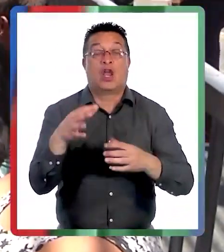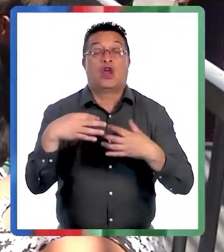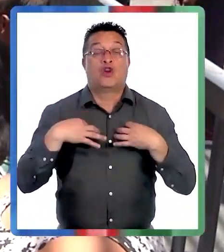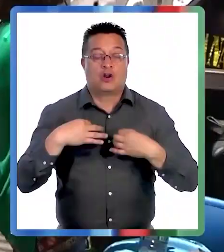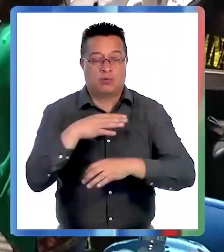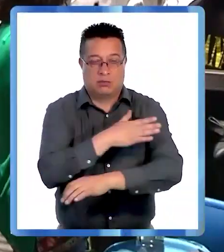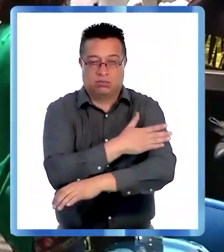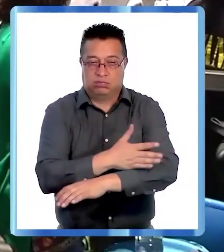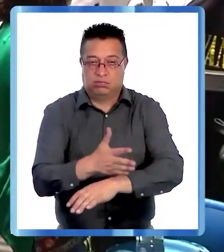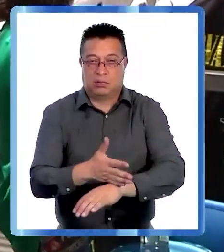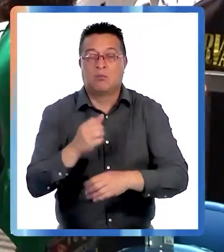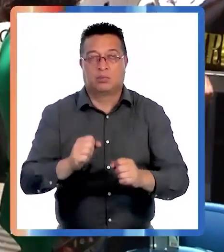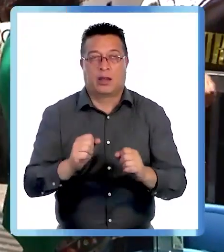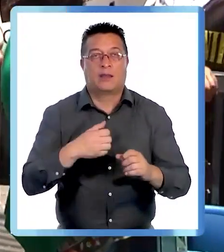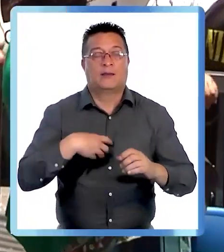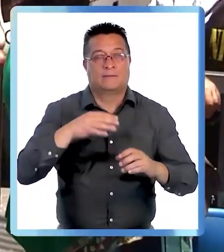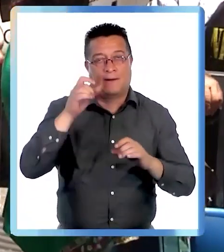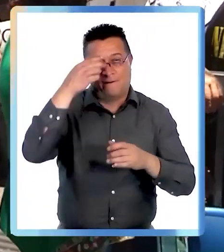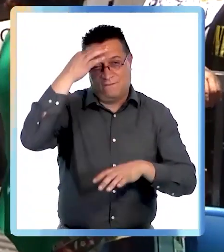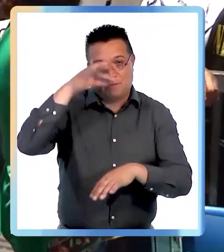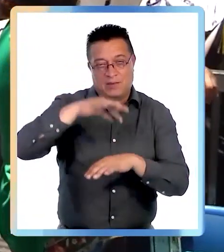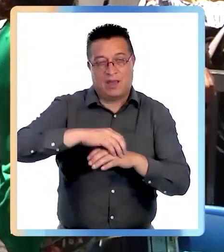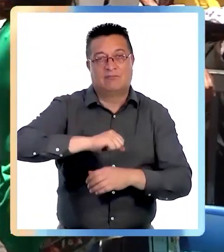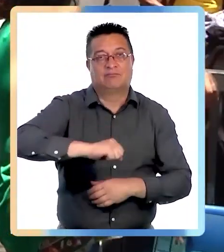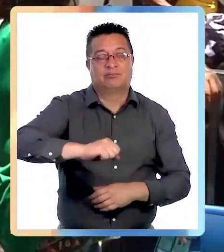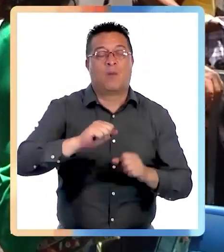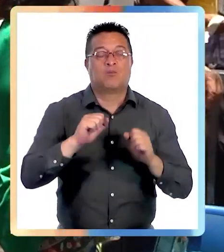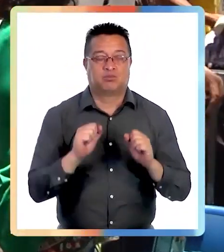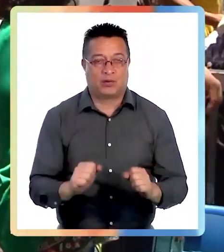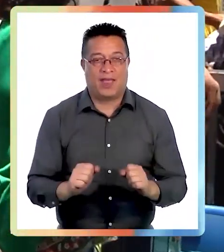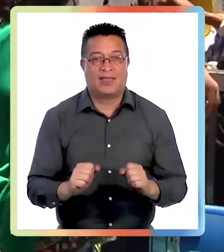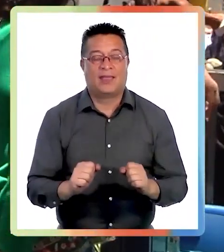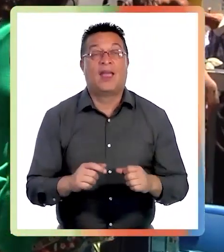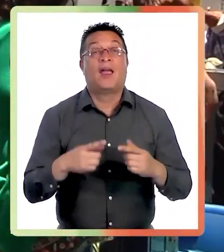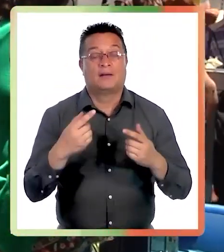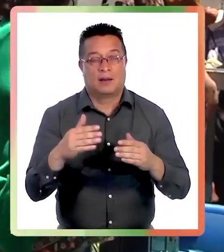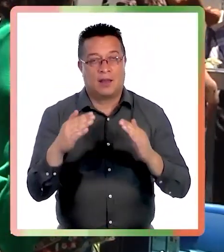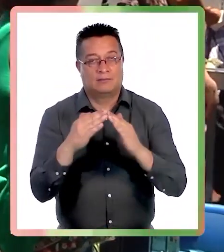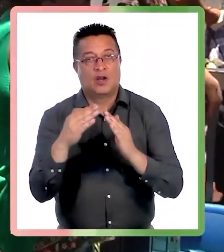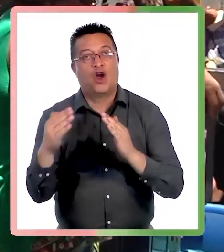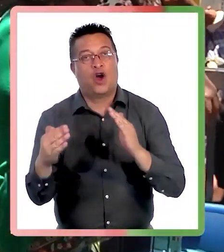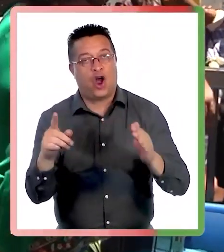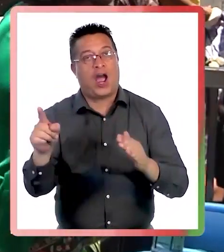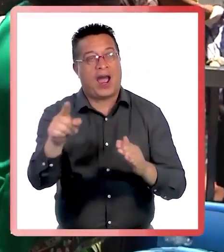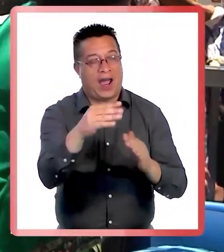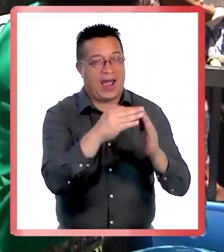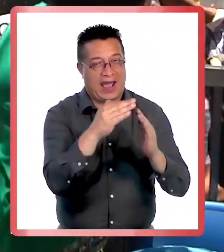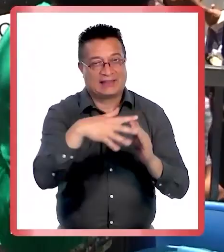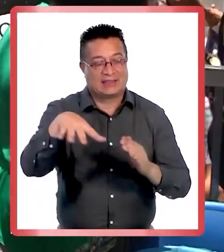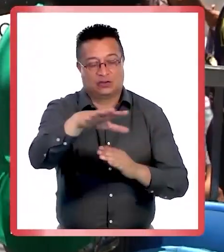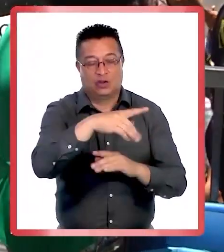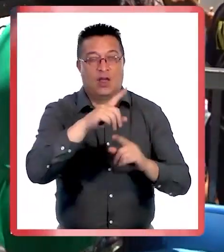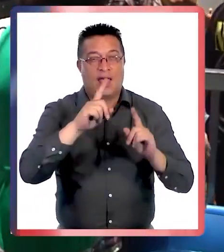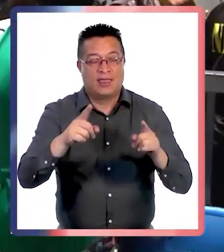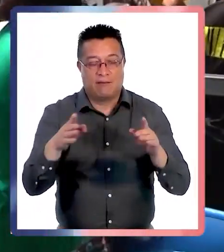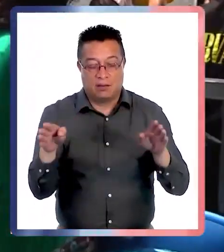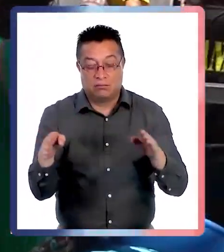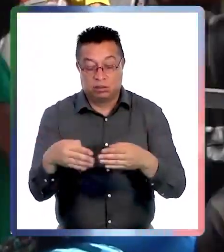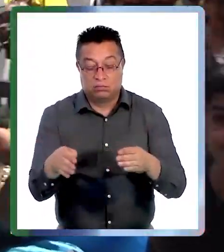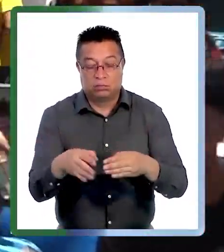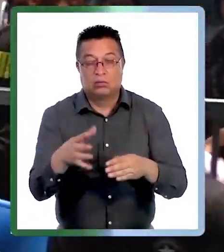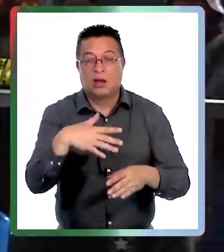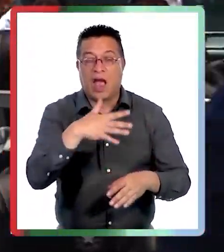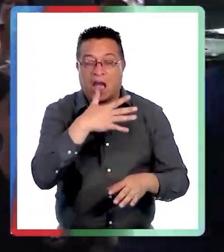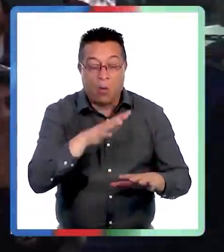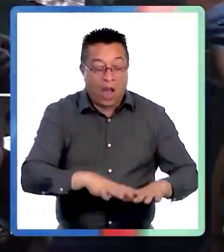podría alejarnos de contraer enfermedades. Además, en los hogares también se deben mantener tapados los recipientes